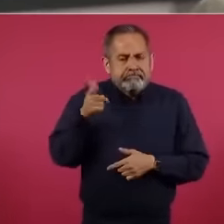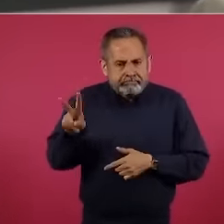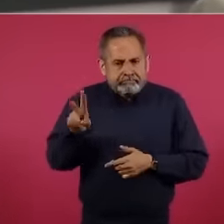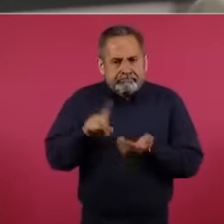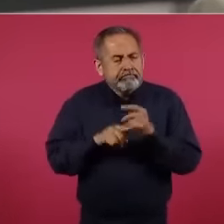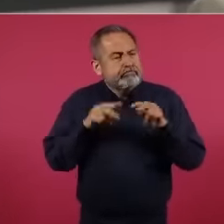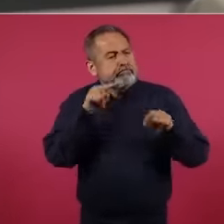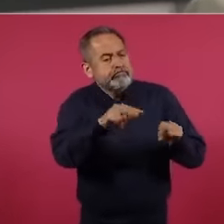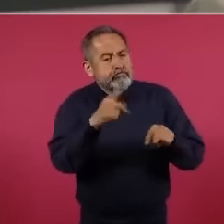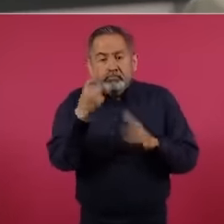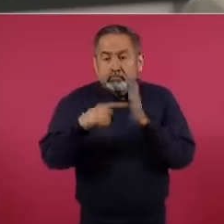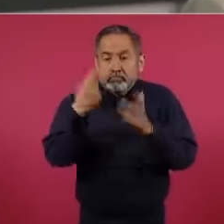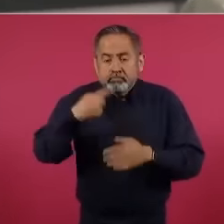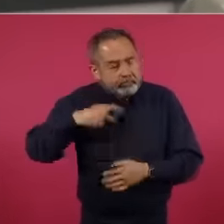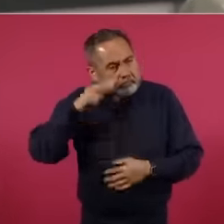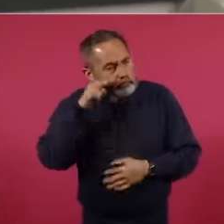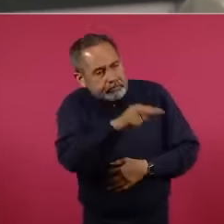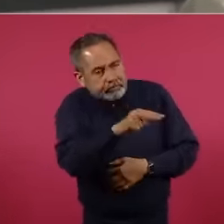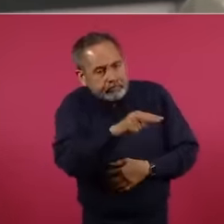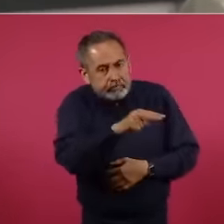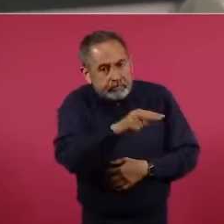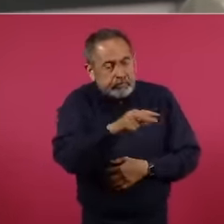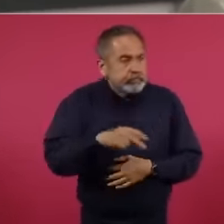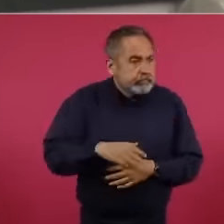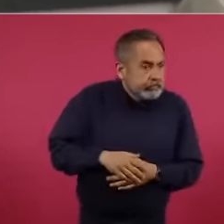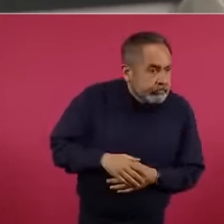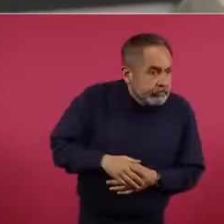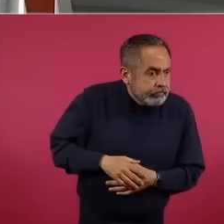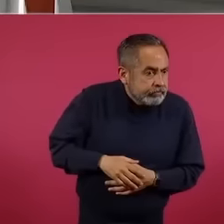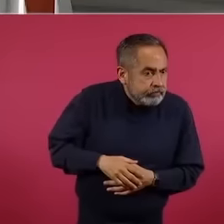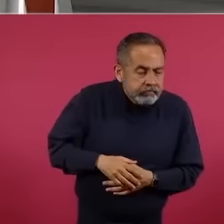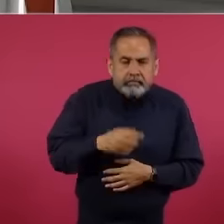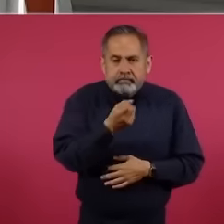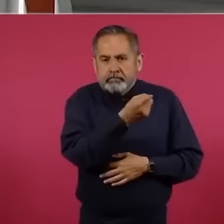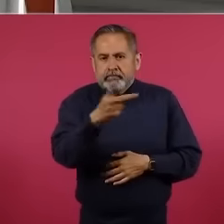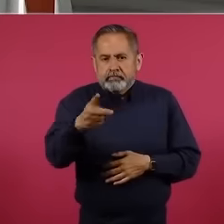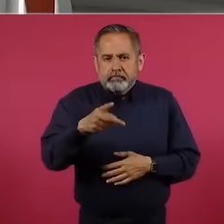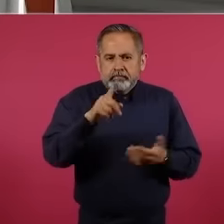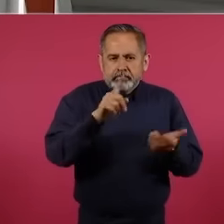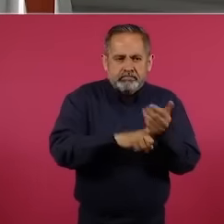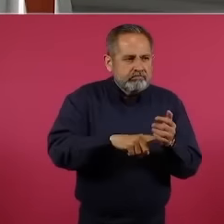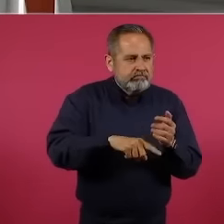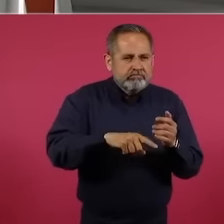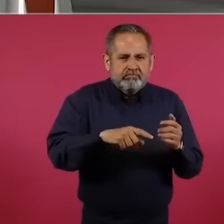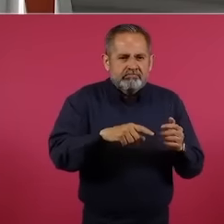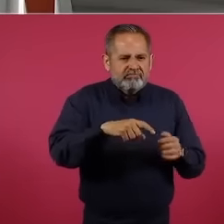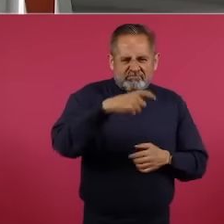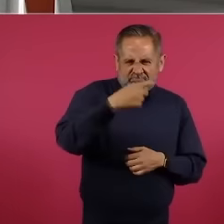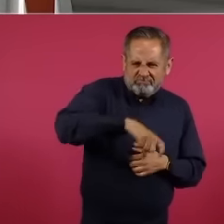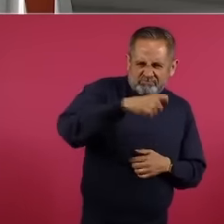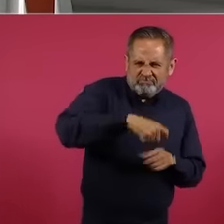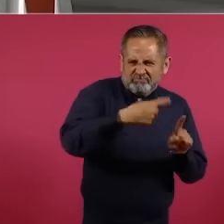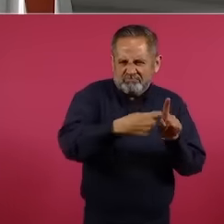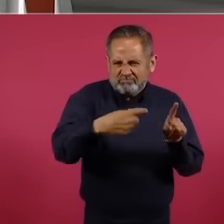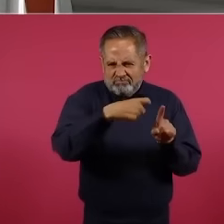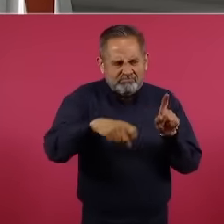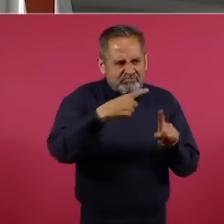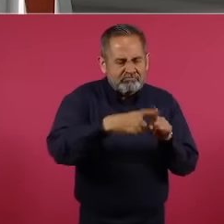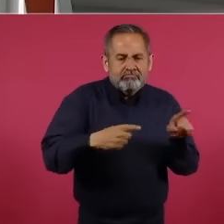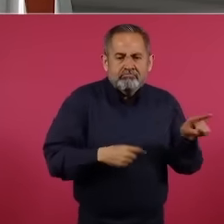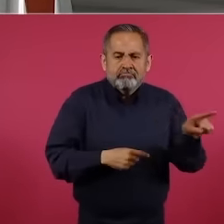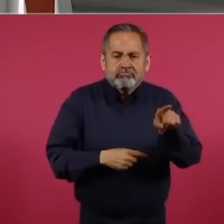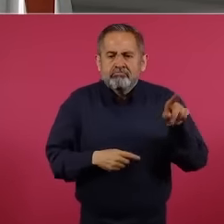tantas veces me tocó ver cómo en las casas de mediana y alta clase las personas que ellos tienen